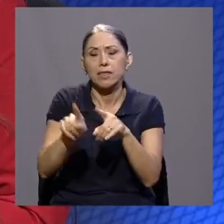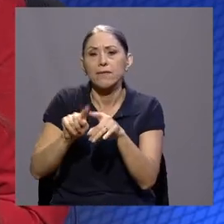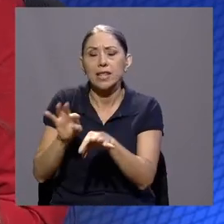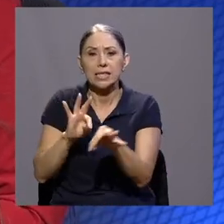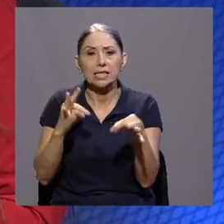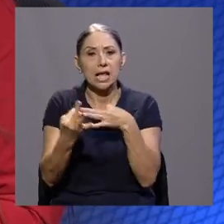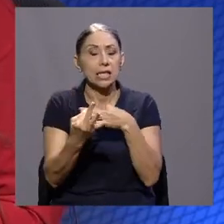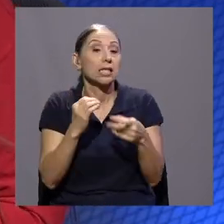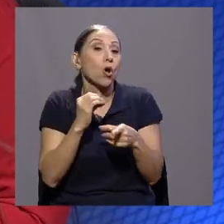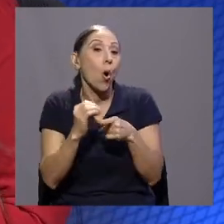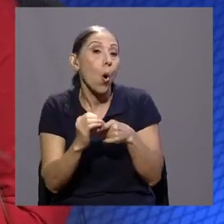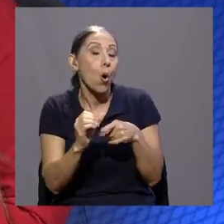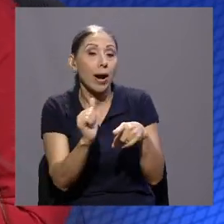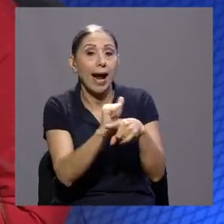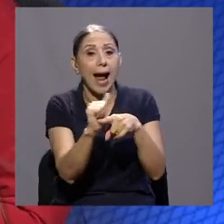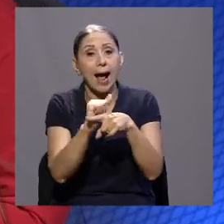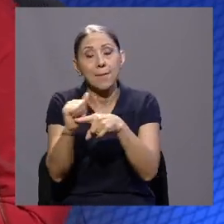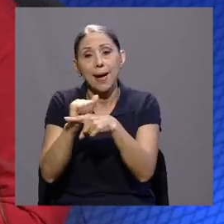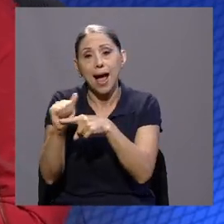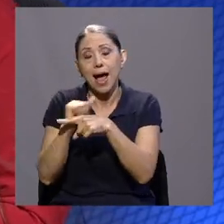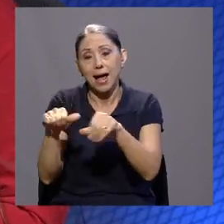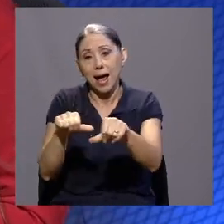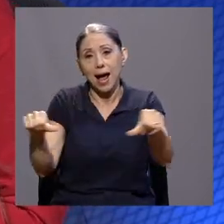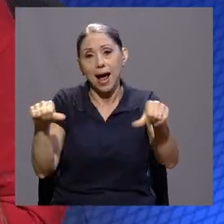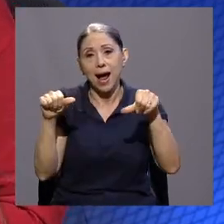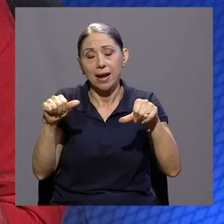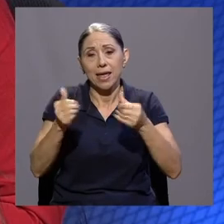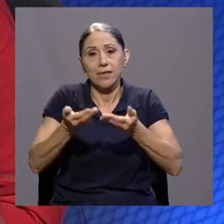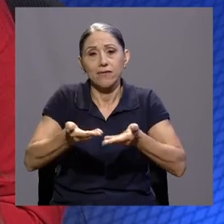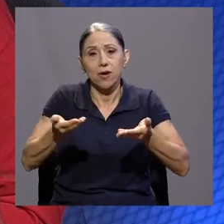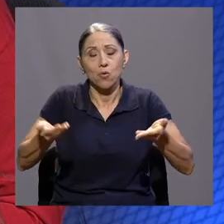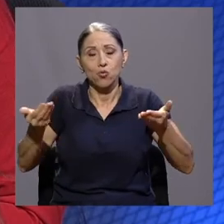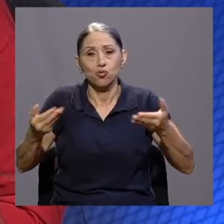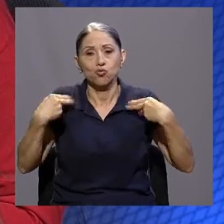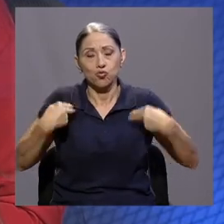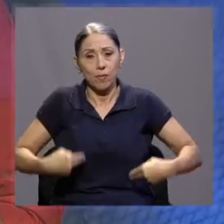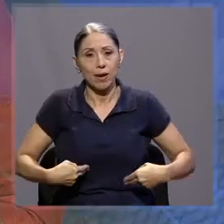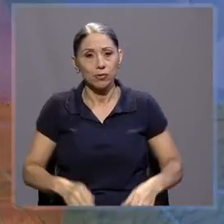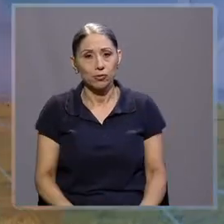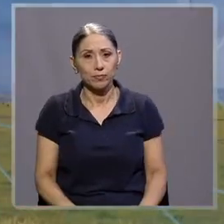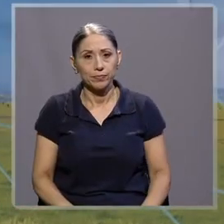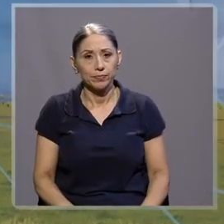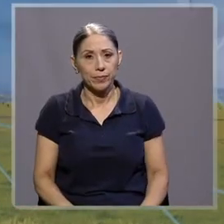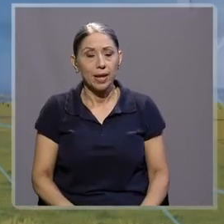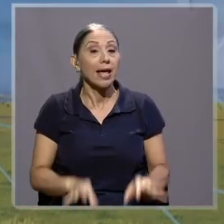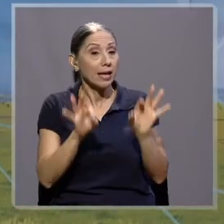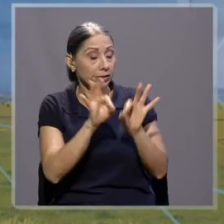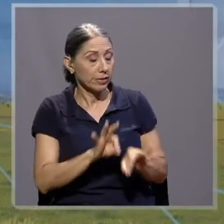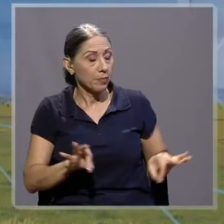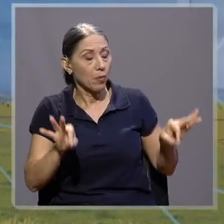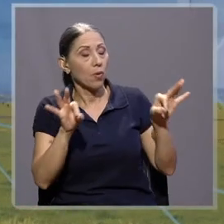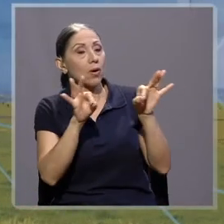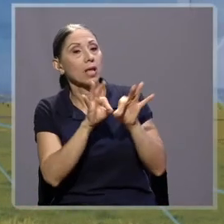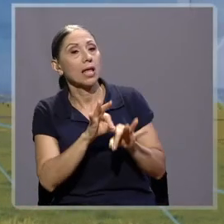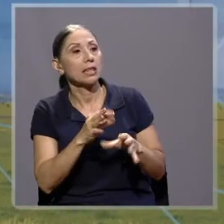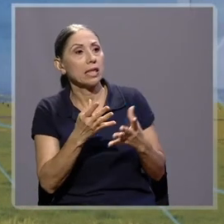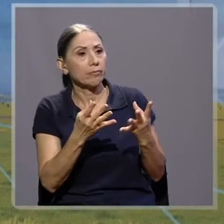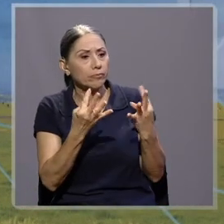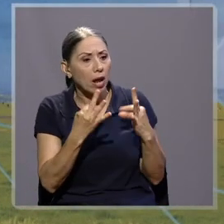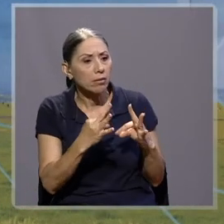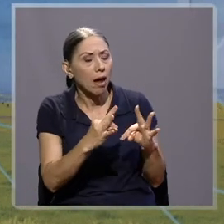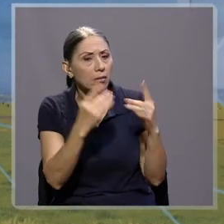al área de recursos humanos, por ejemplo. Es importante eso también, ¿verdad?, buscar esas capacitaciones y yo creo que también